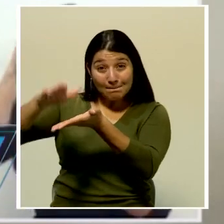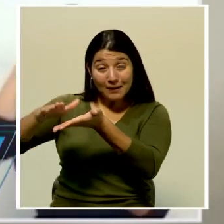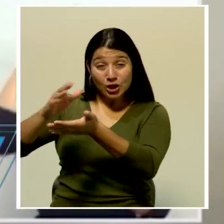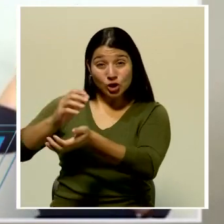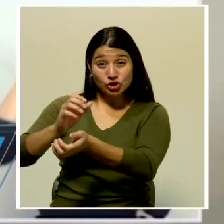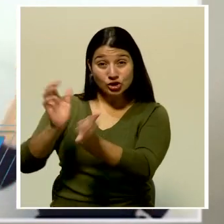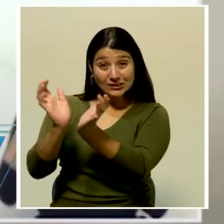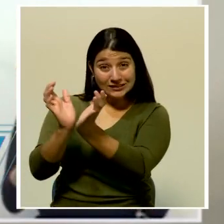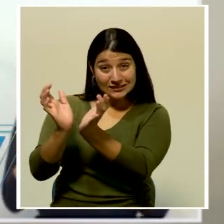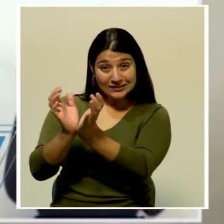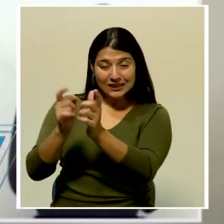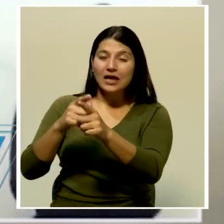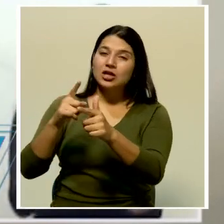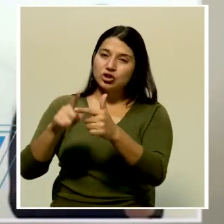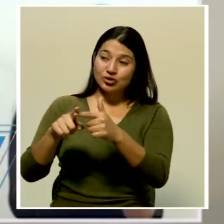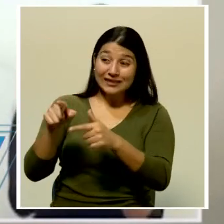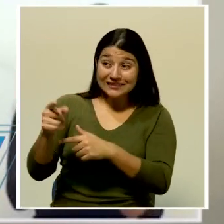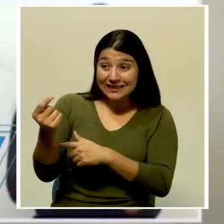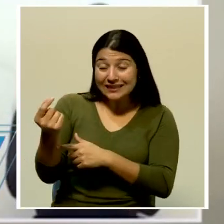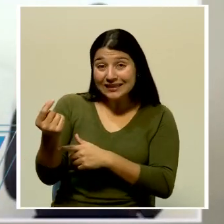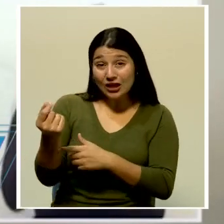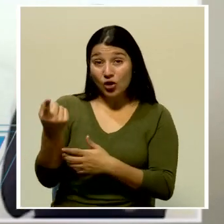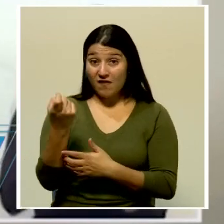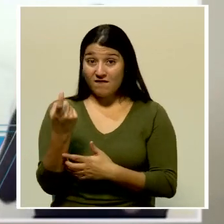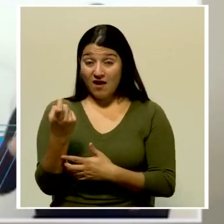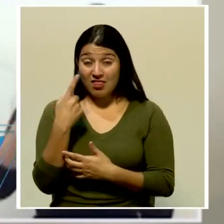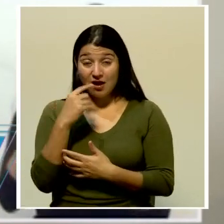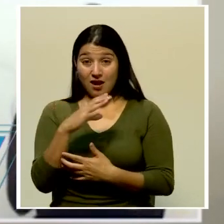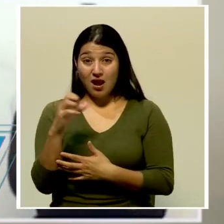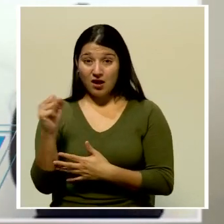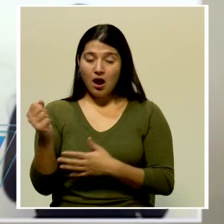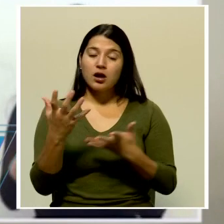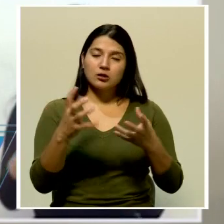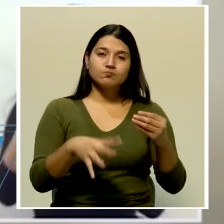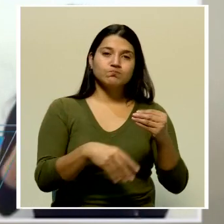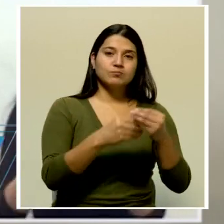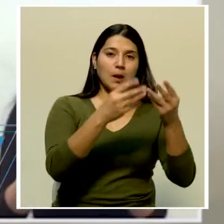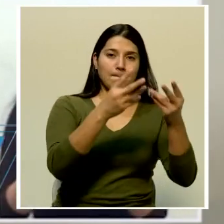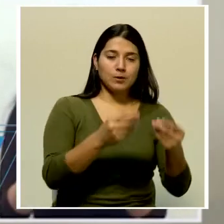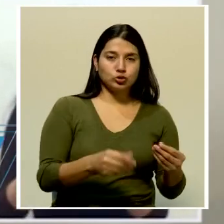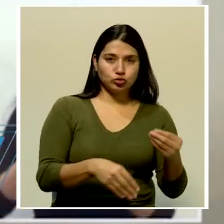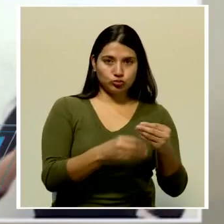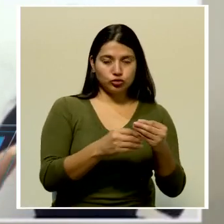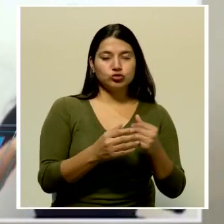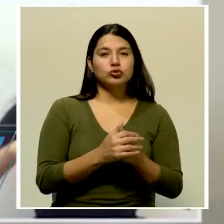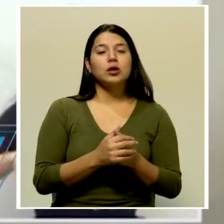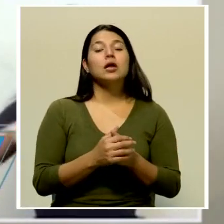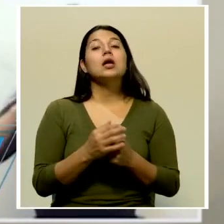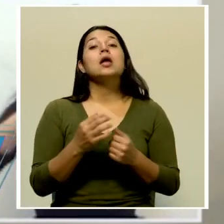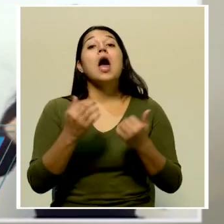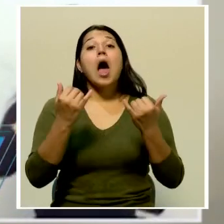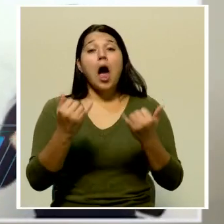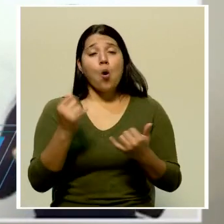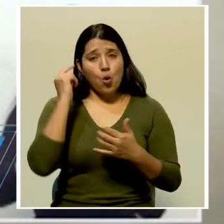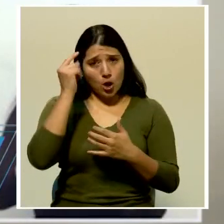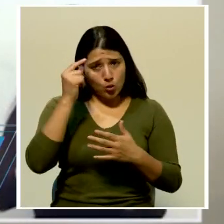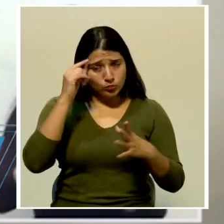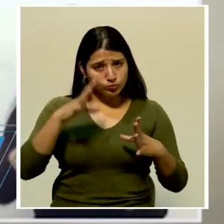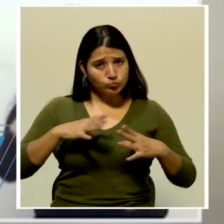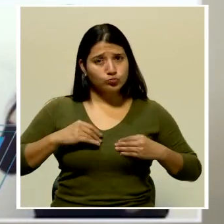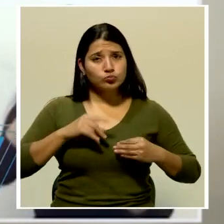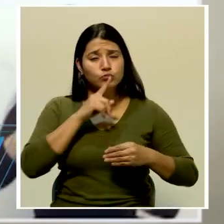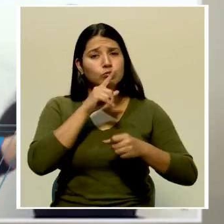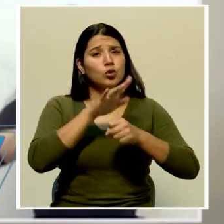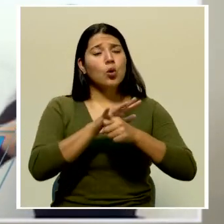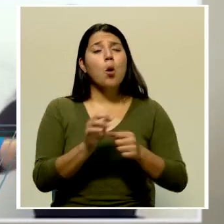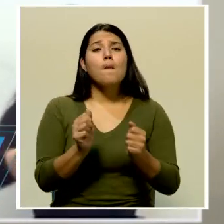quiere darle la certeza absoluta a las y los costarricenses que asumirá el compromiso por la decisión que